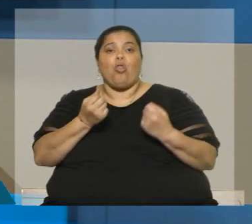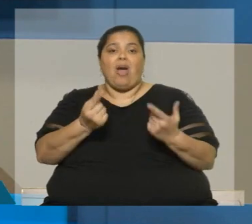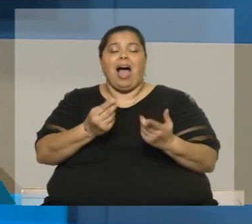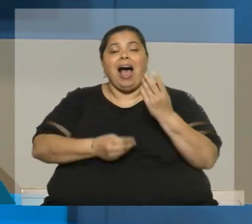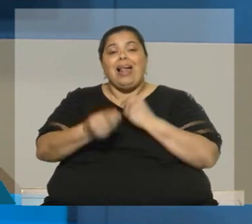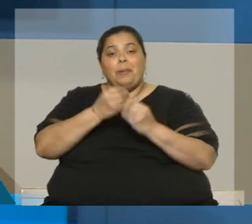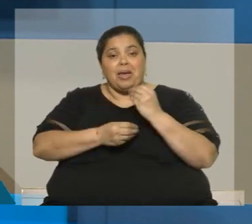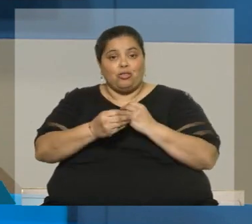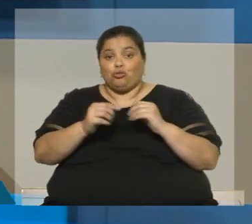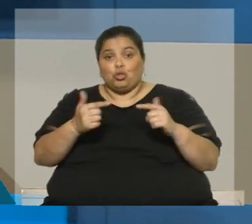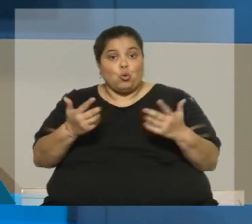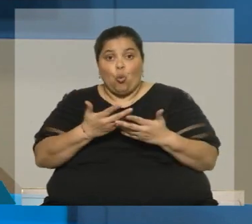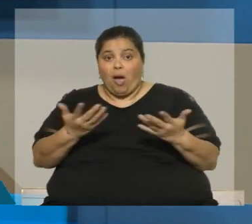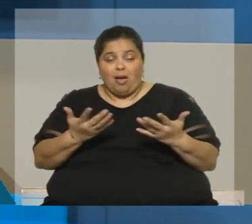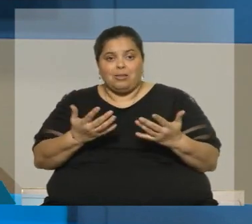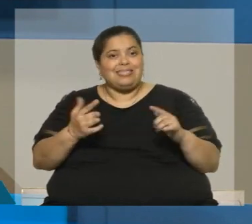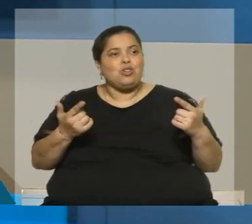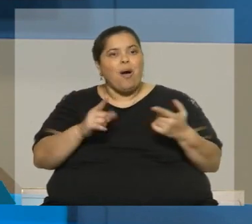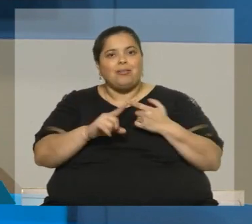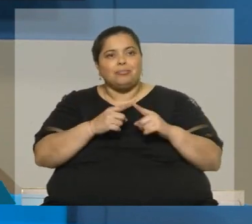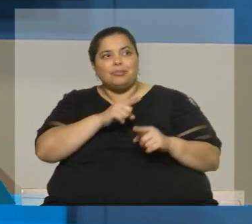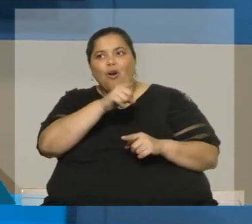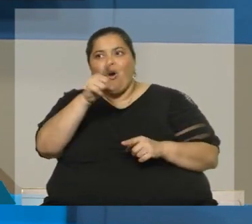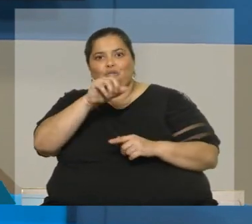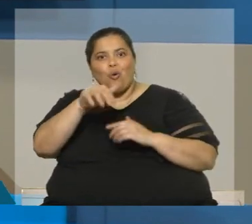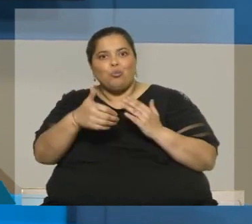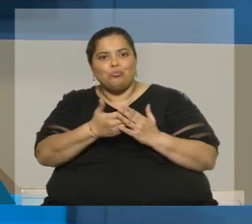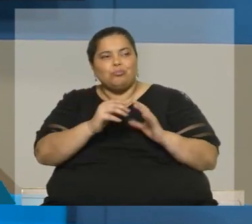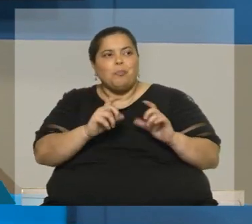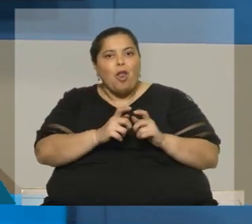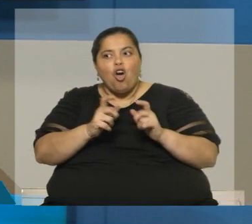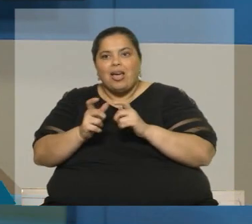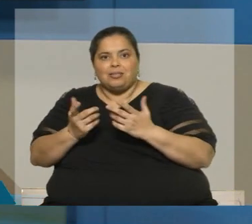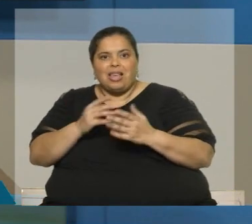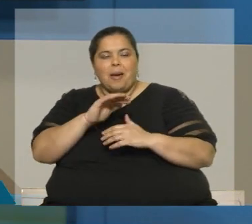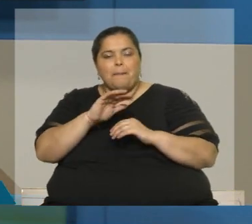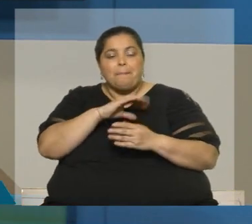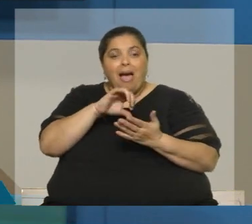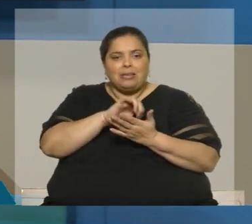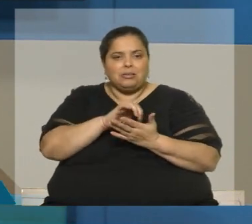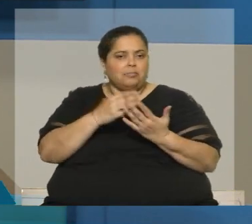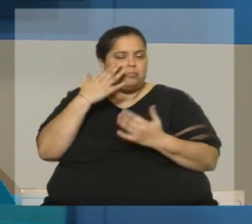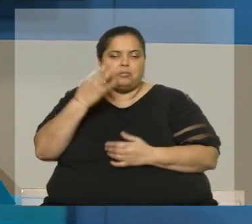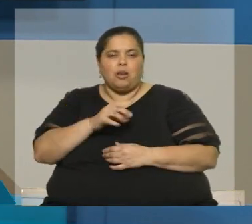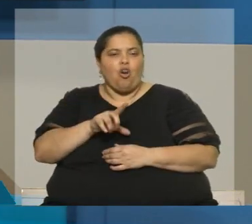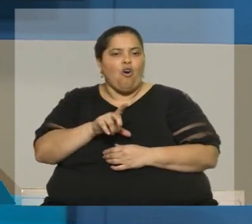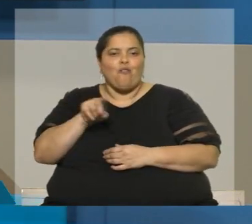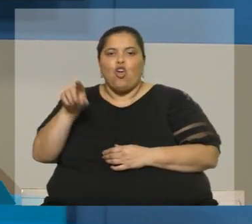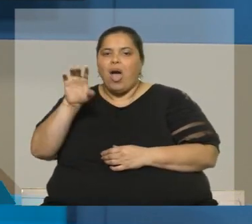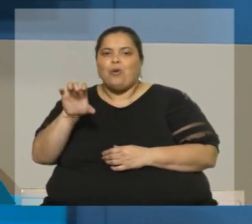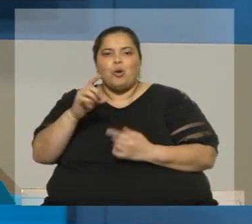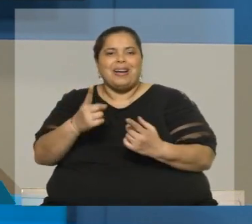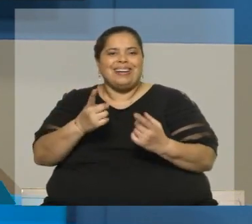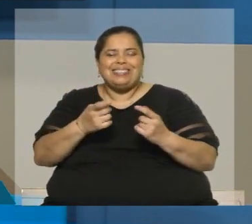en no tener reforzadas las relaciones con terceros bloques? En este caso yo creo que ha quedado tan evidente que Europa necesita tener socios y